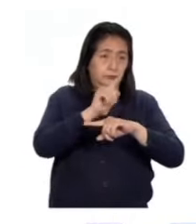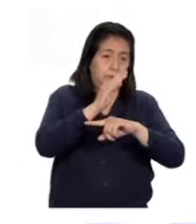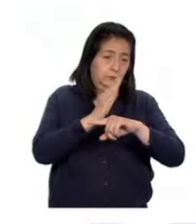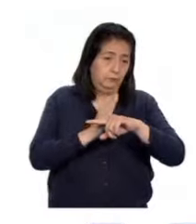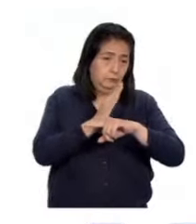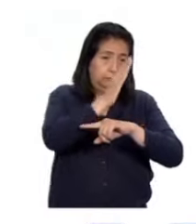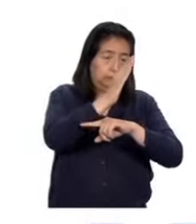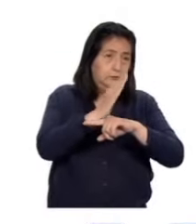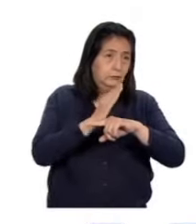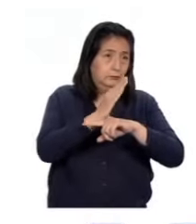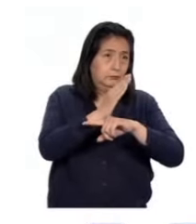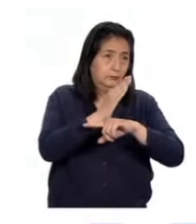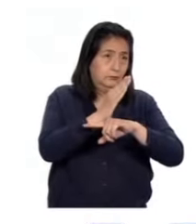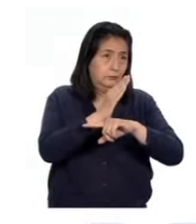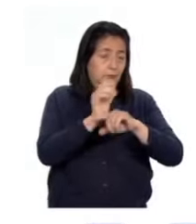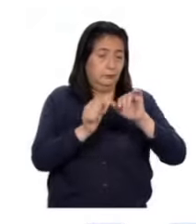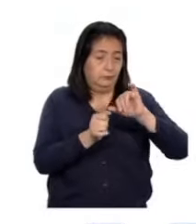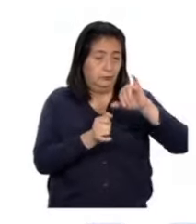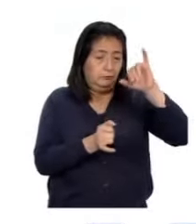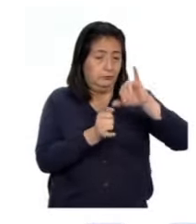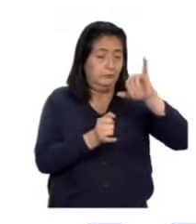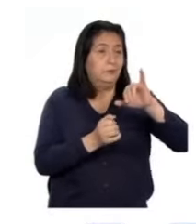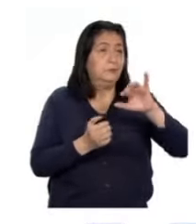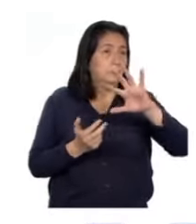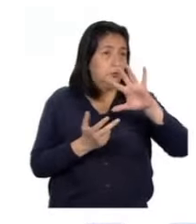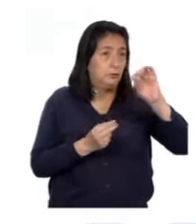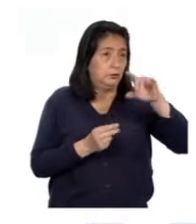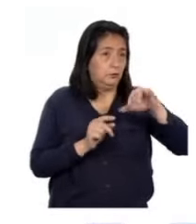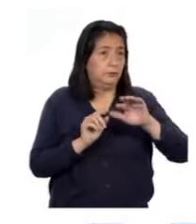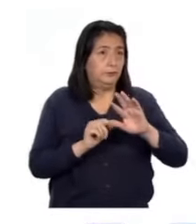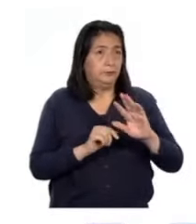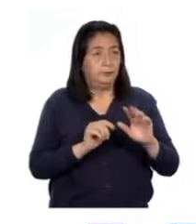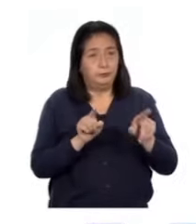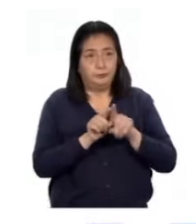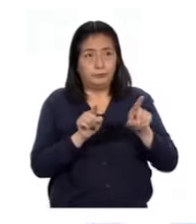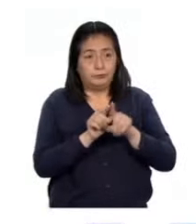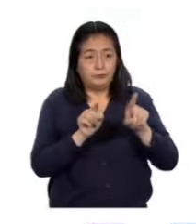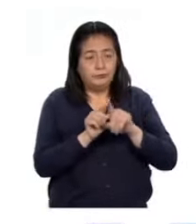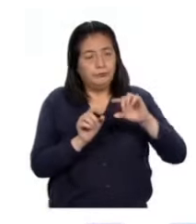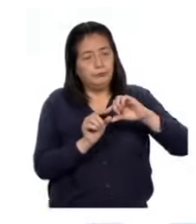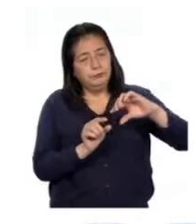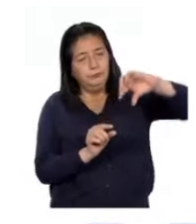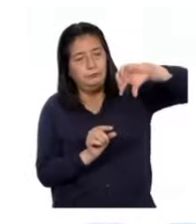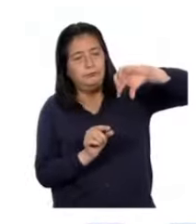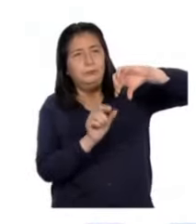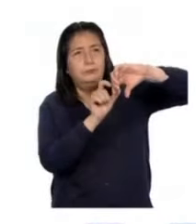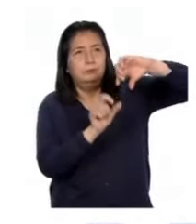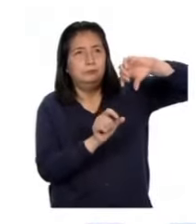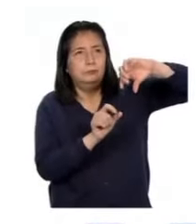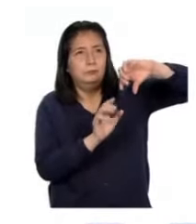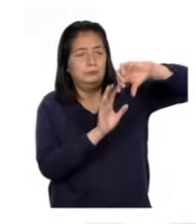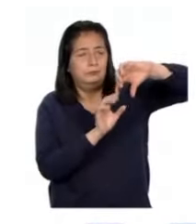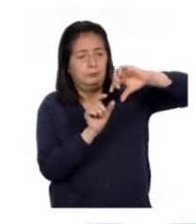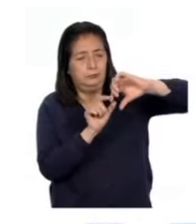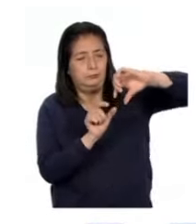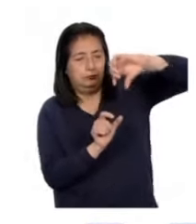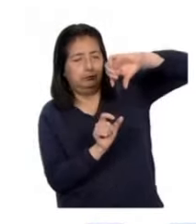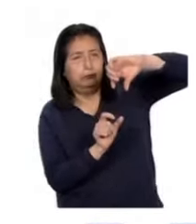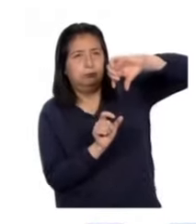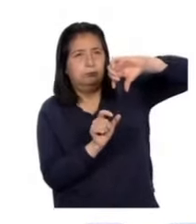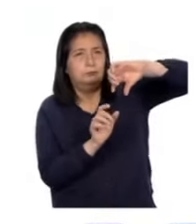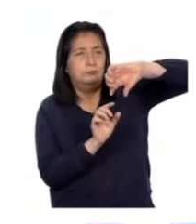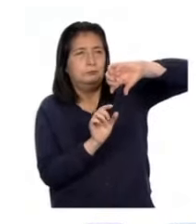también de 80 centímetros cada uno. Luego, hacemos lo mismo en esta parte, solo que tendríamos que girar un poco el